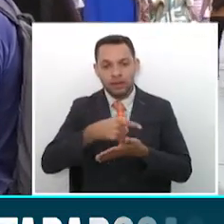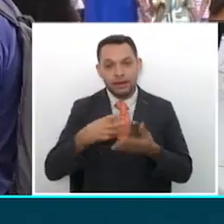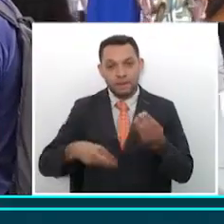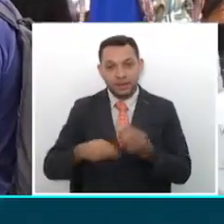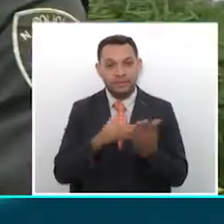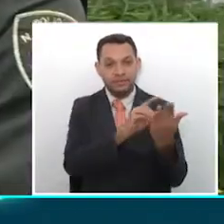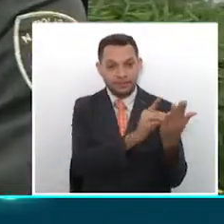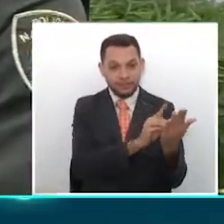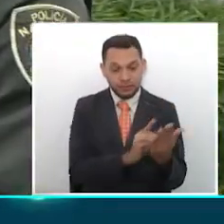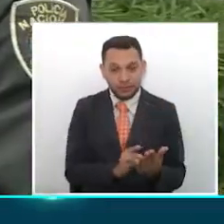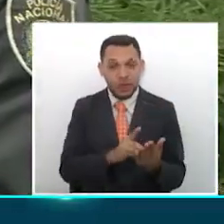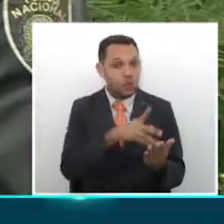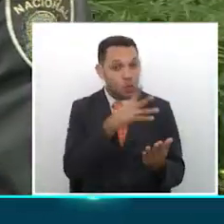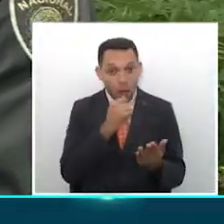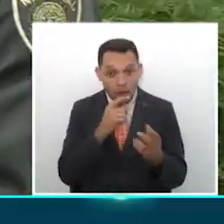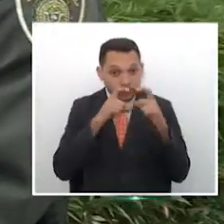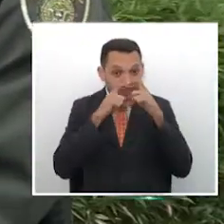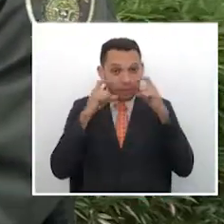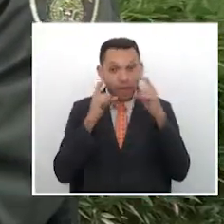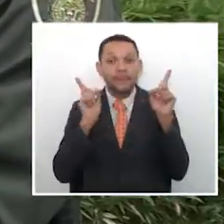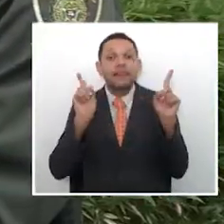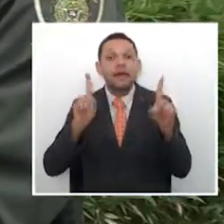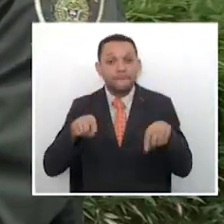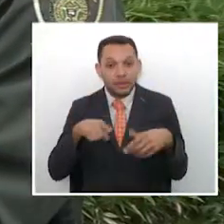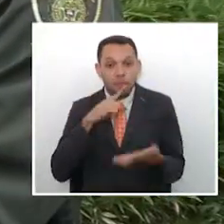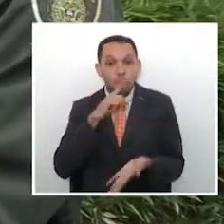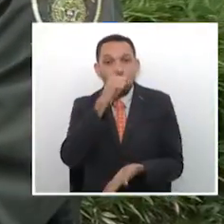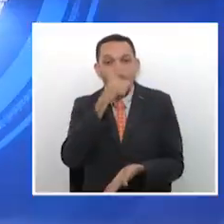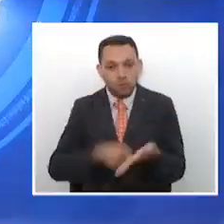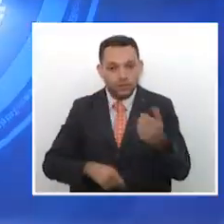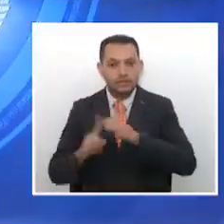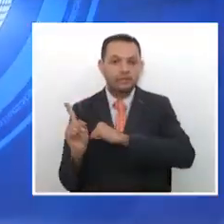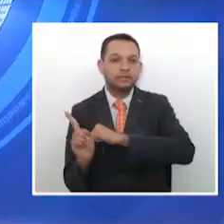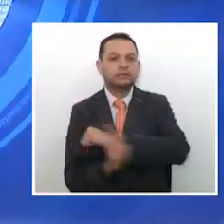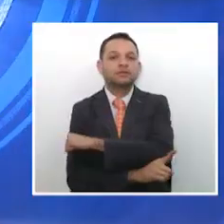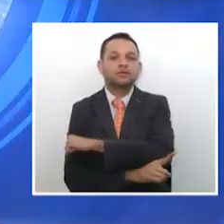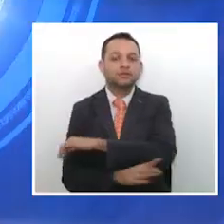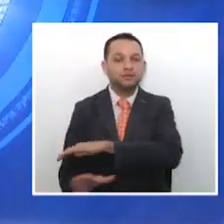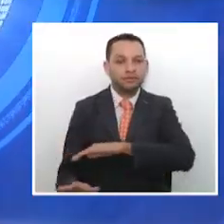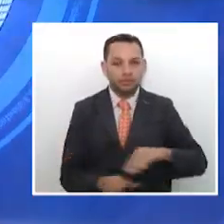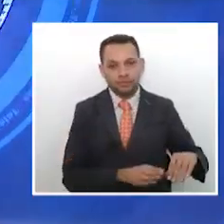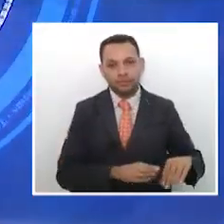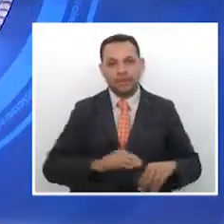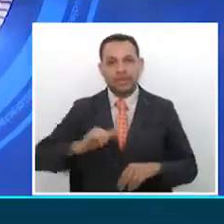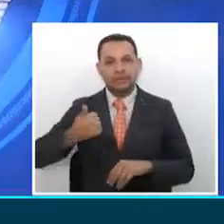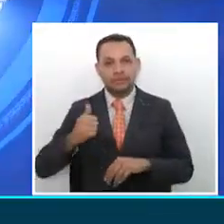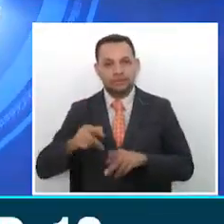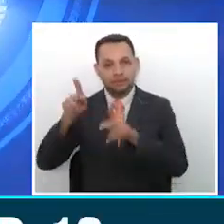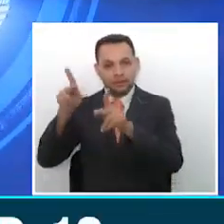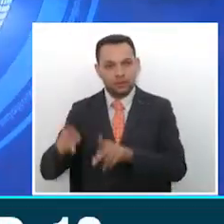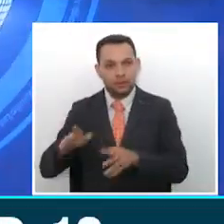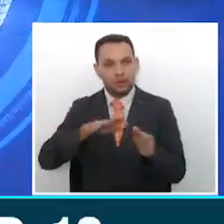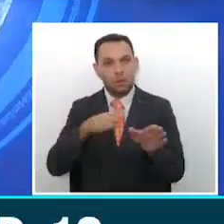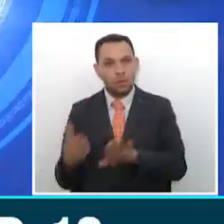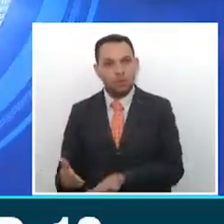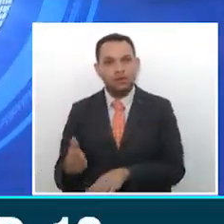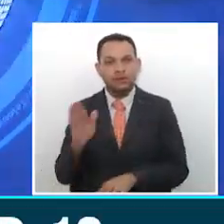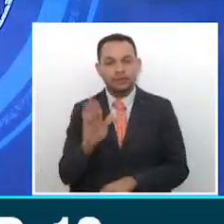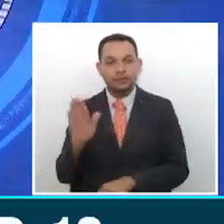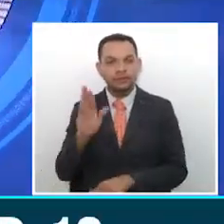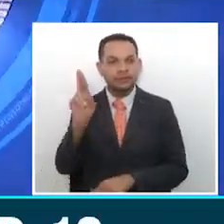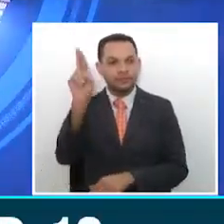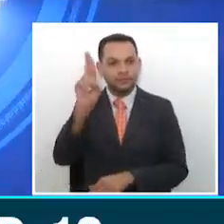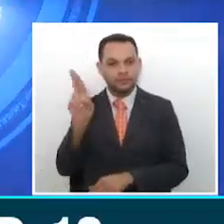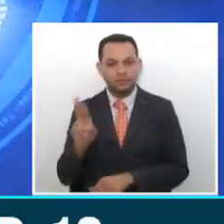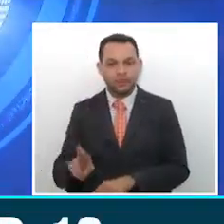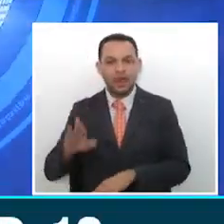personas que no porten tapabocas también podrán estar sujetas a sanciones. Décima víctima por COVID-19 en Risaralda. El caso fue confirmado